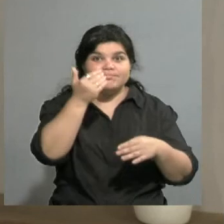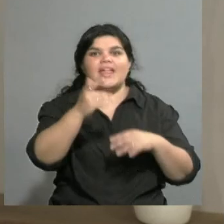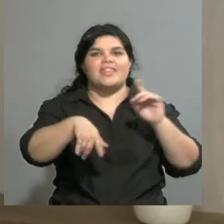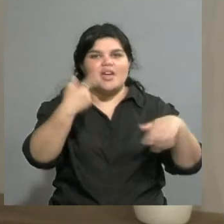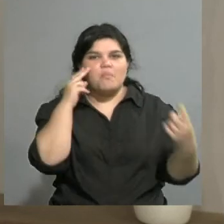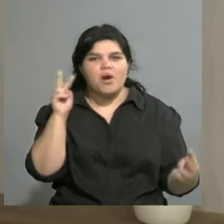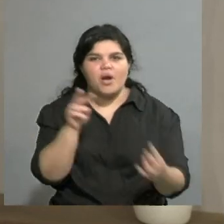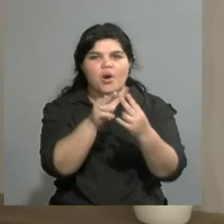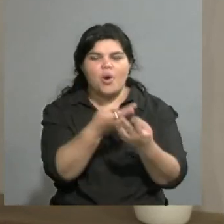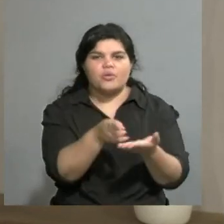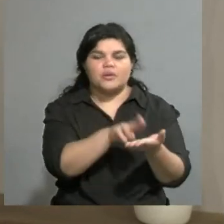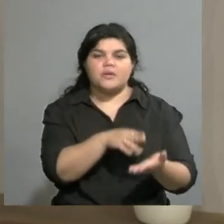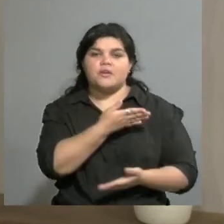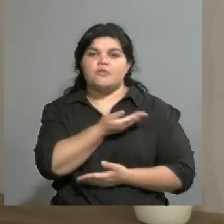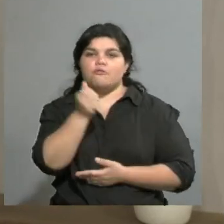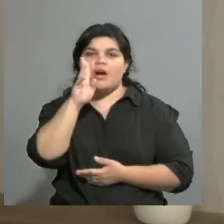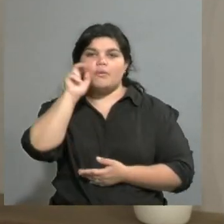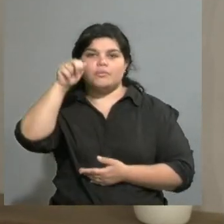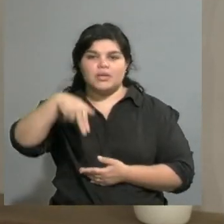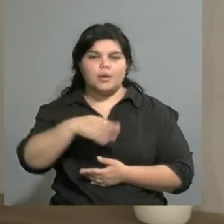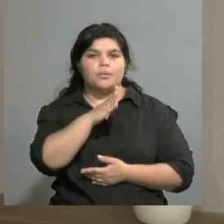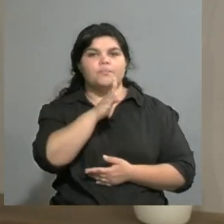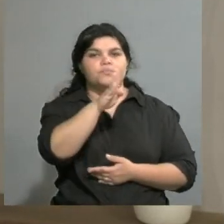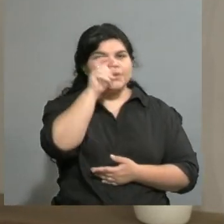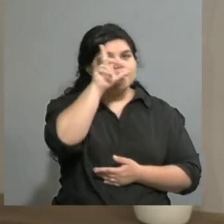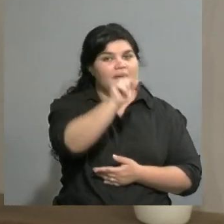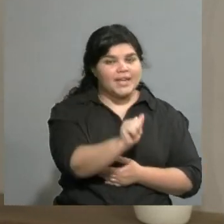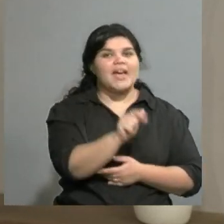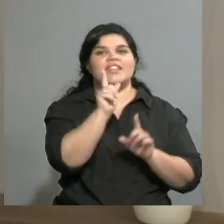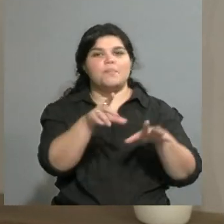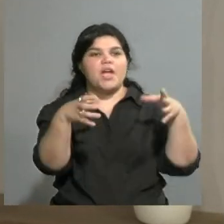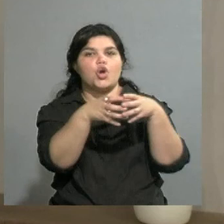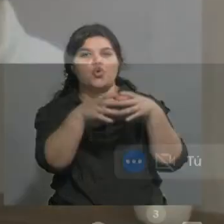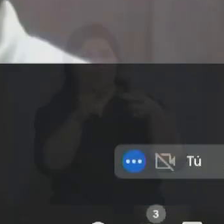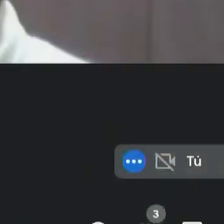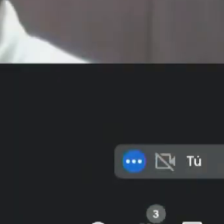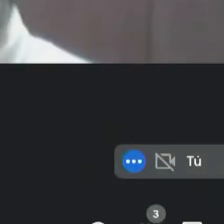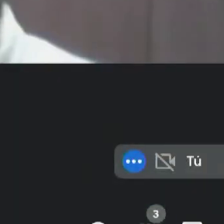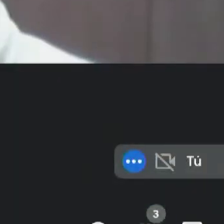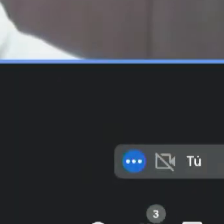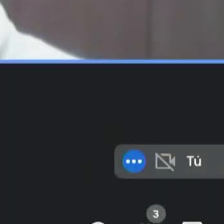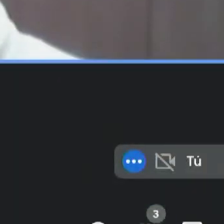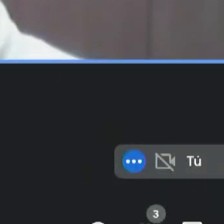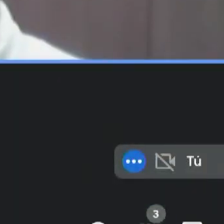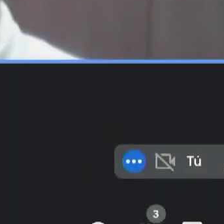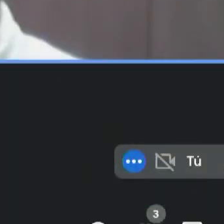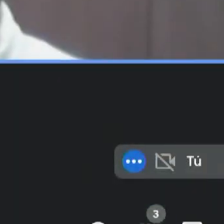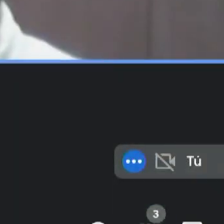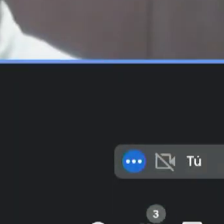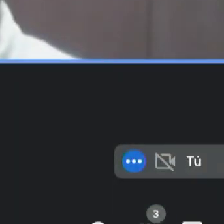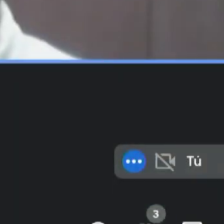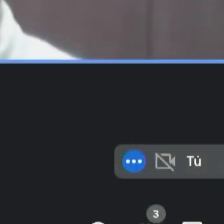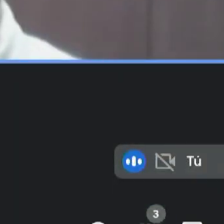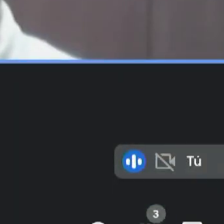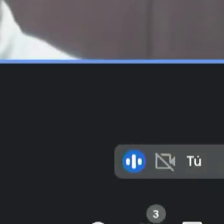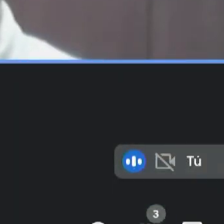Un abrazo grande Fabián, Vela y a través de ustedes extensivo a todo el equipo. Muchas gracias, gracias por el